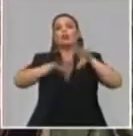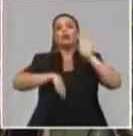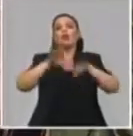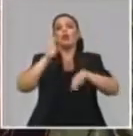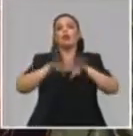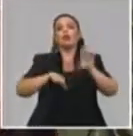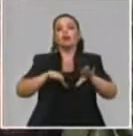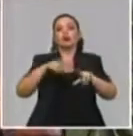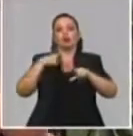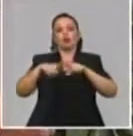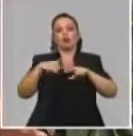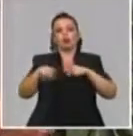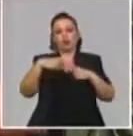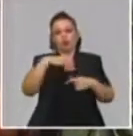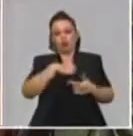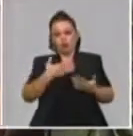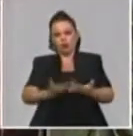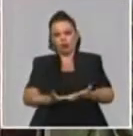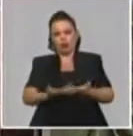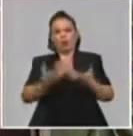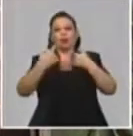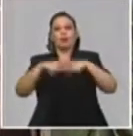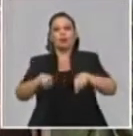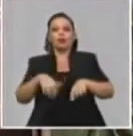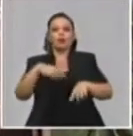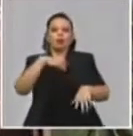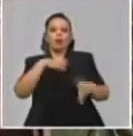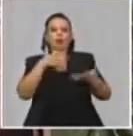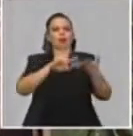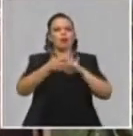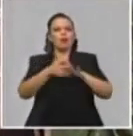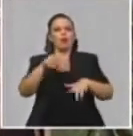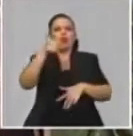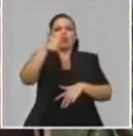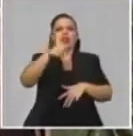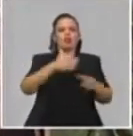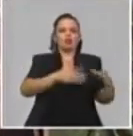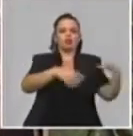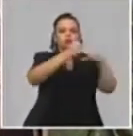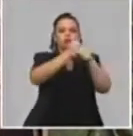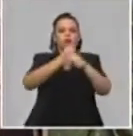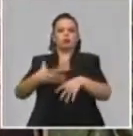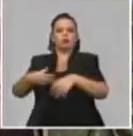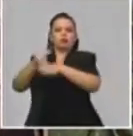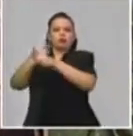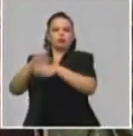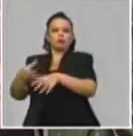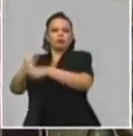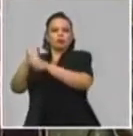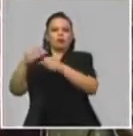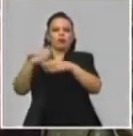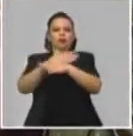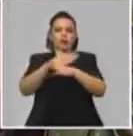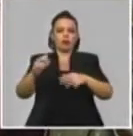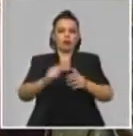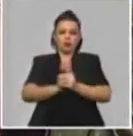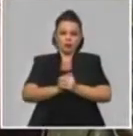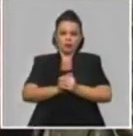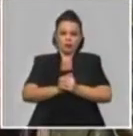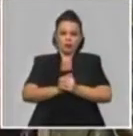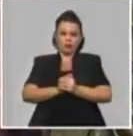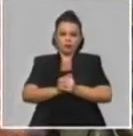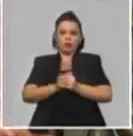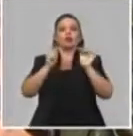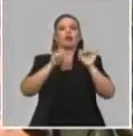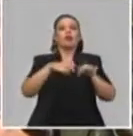disponibilidad, pero tratamos de mantener al menos 10 ofertas de módulos. De estas 15.088 órdenes, tenemos que decir que representan 1